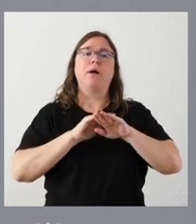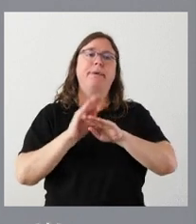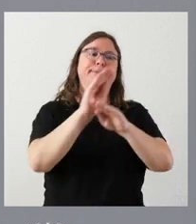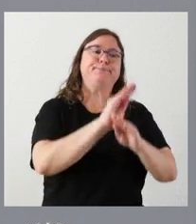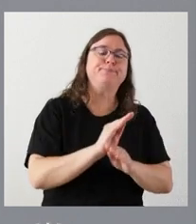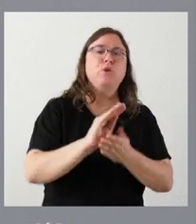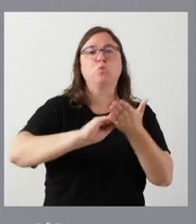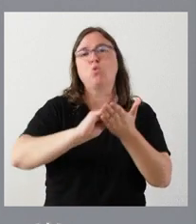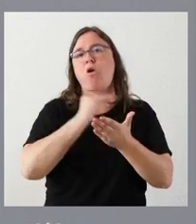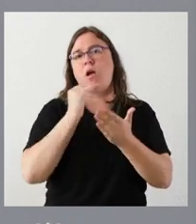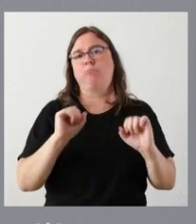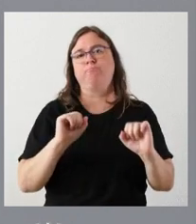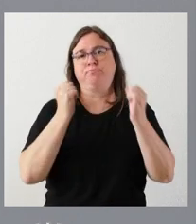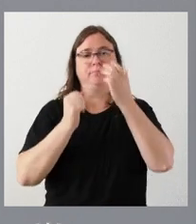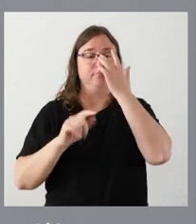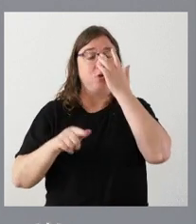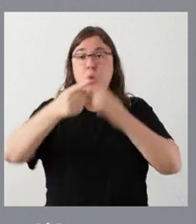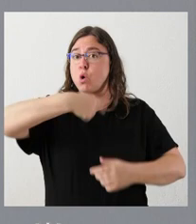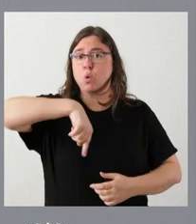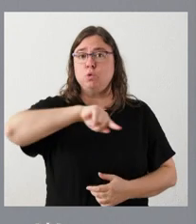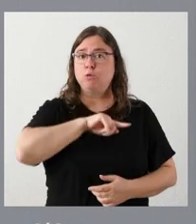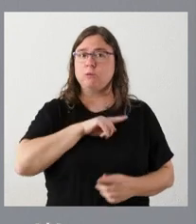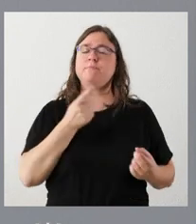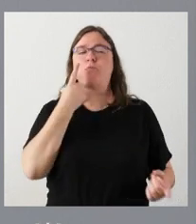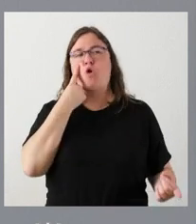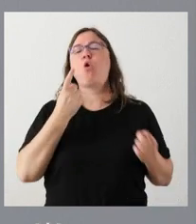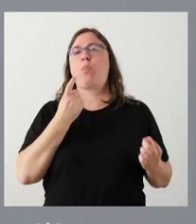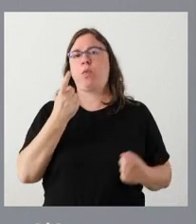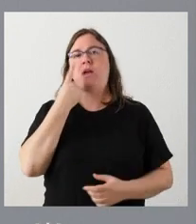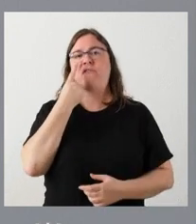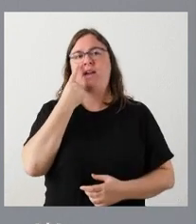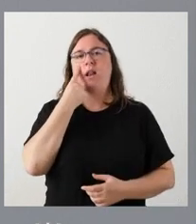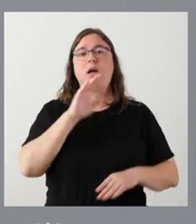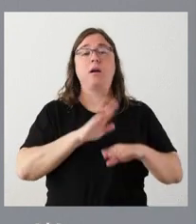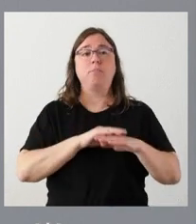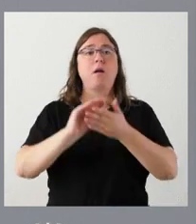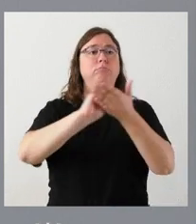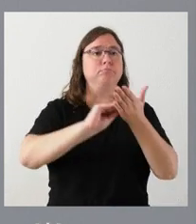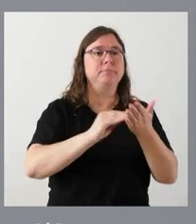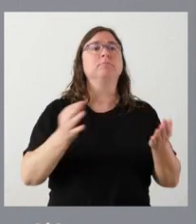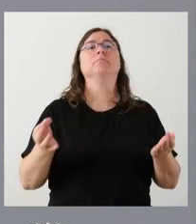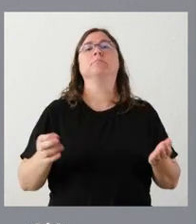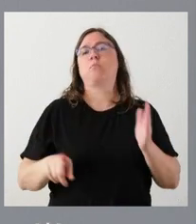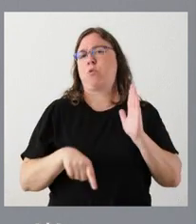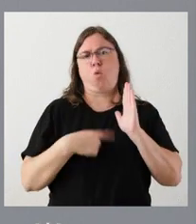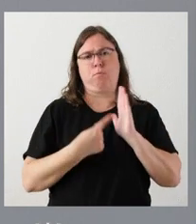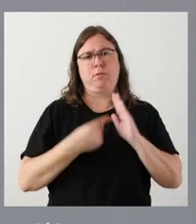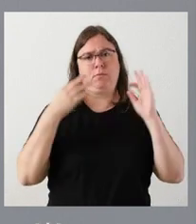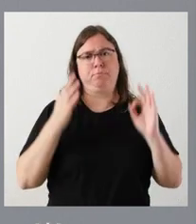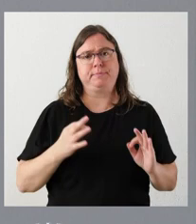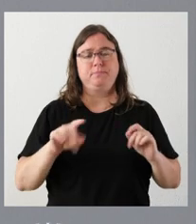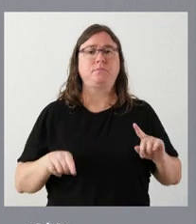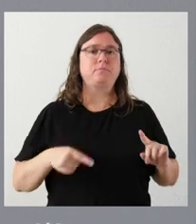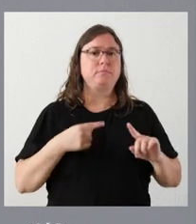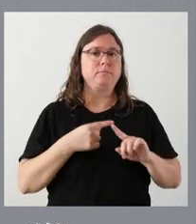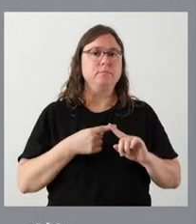para resolverlo. Y nosotros estaremos también vigilantes para que la corrección sea completa y, por tanto, que se vuelva